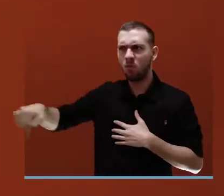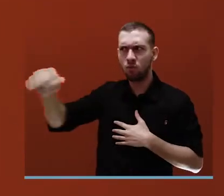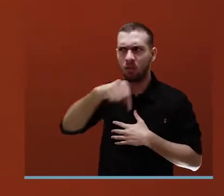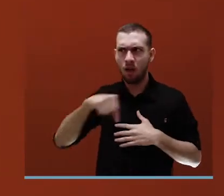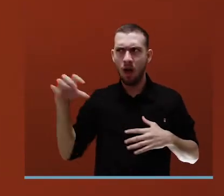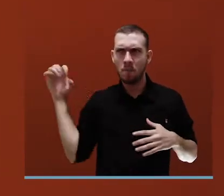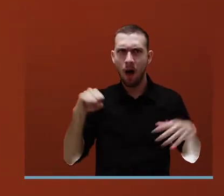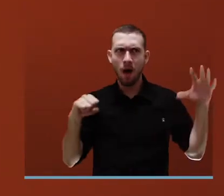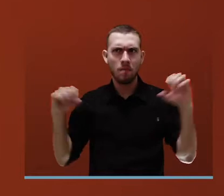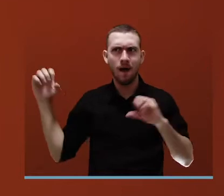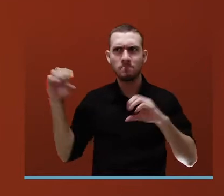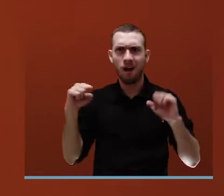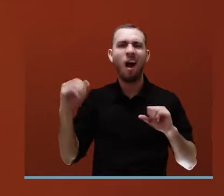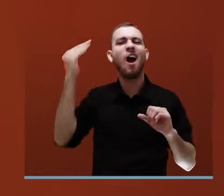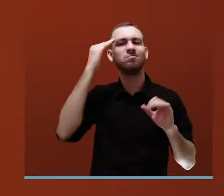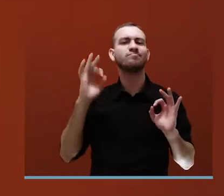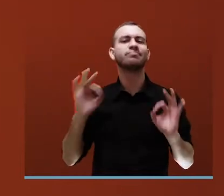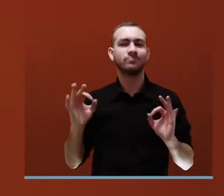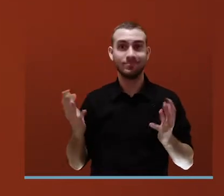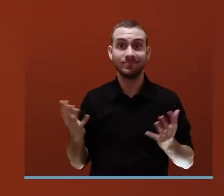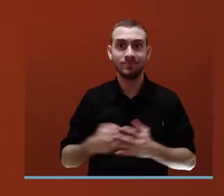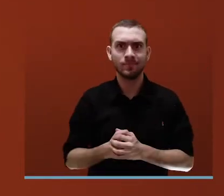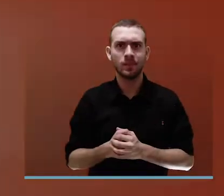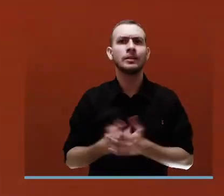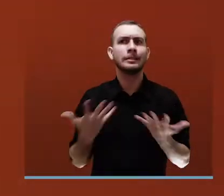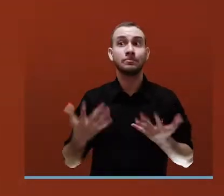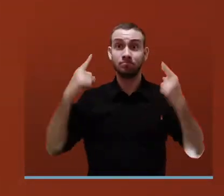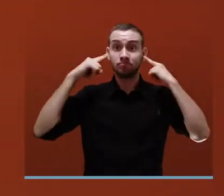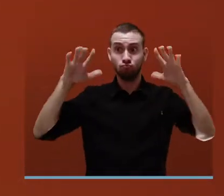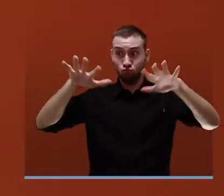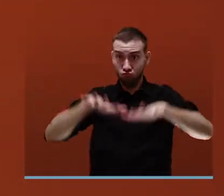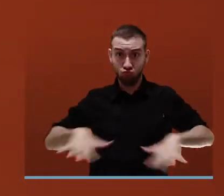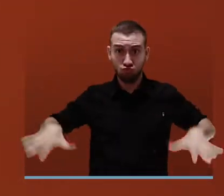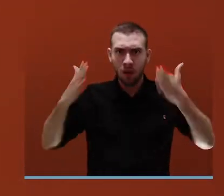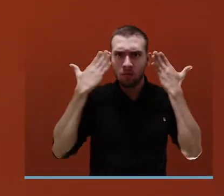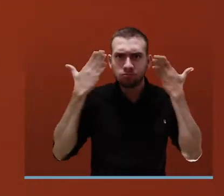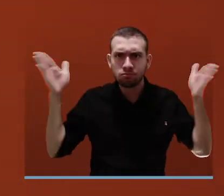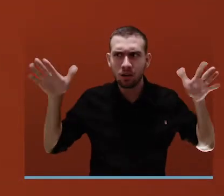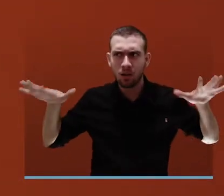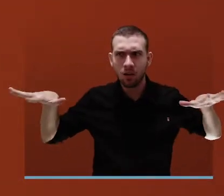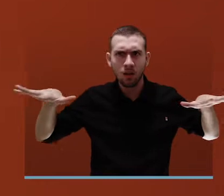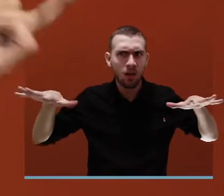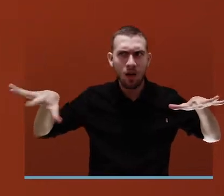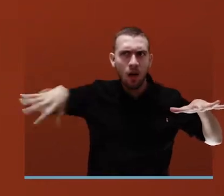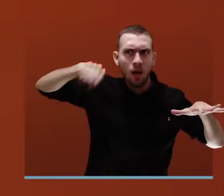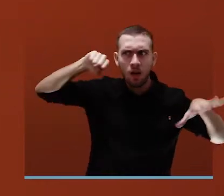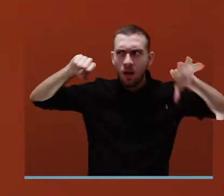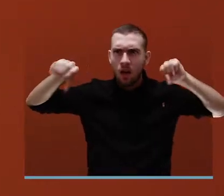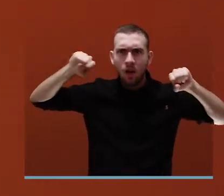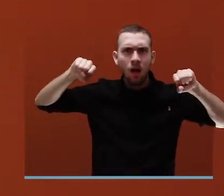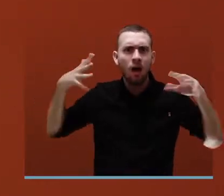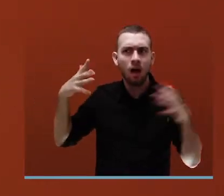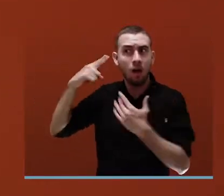provienen, lo que nos ayuda a movernos más atentos en la ciudad. Pero, ¿cómo podemos diferenciar de dónde provienen